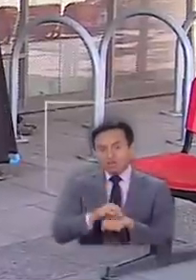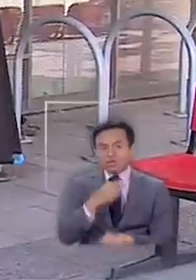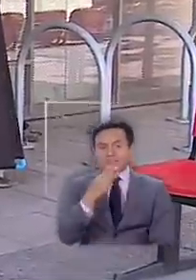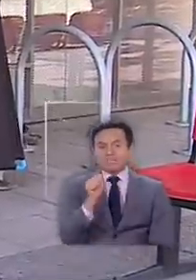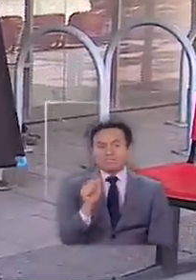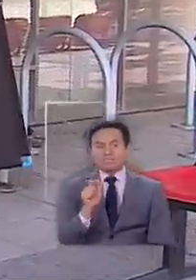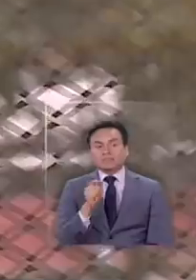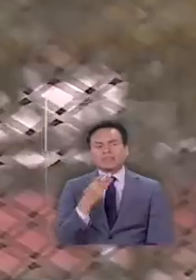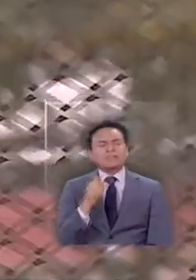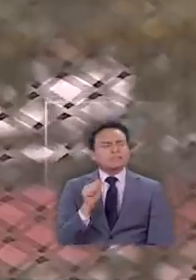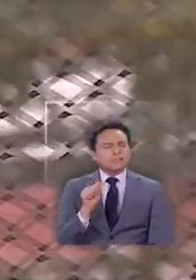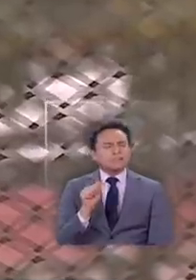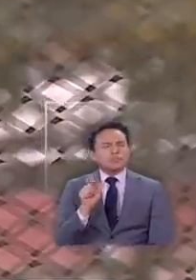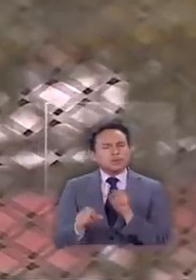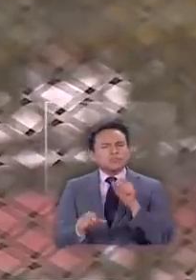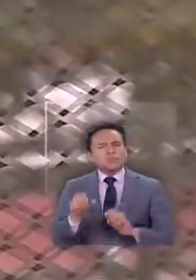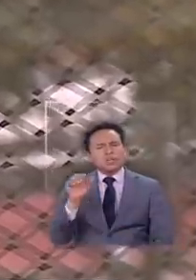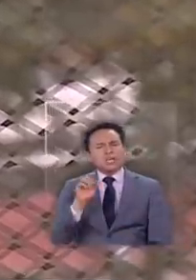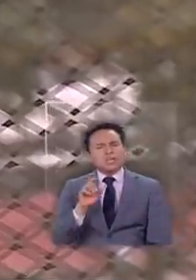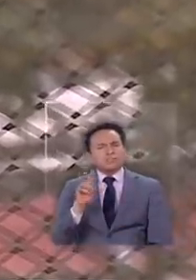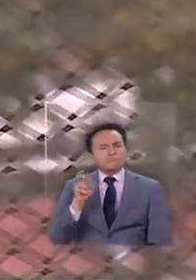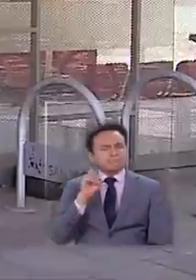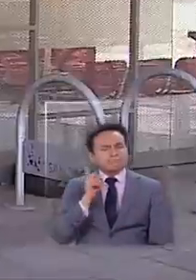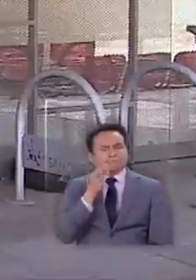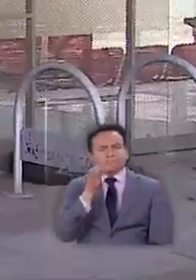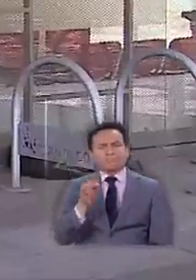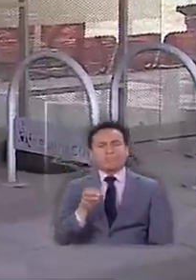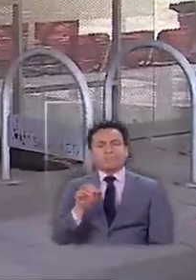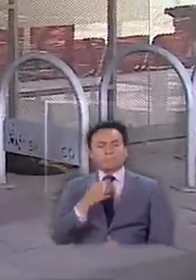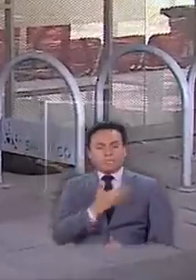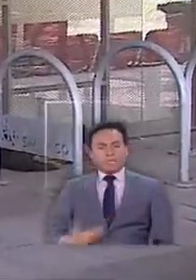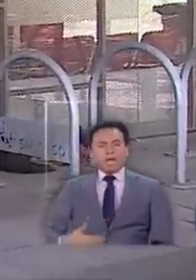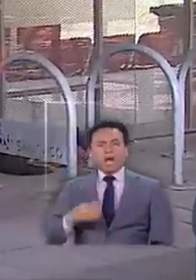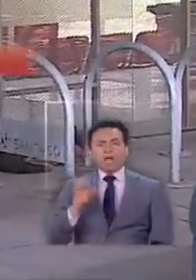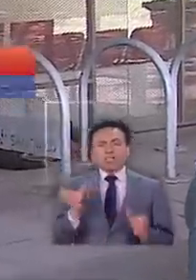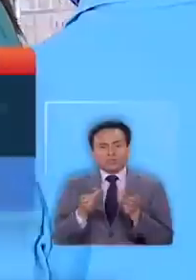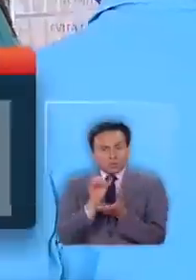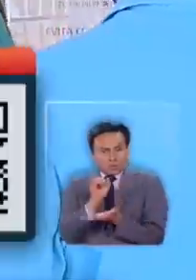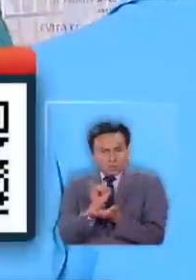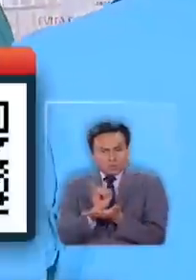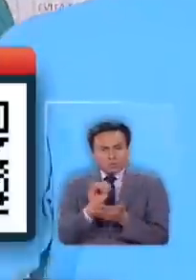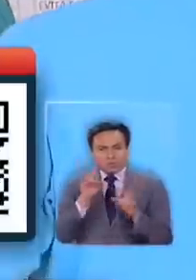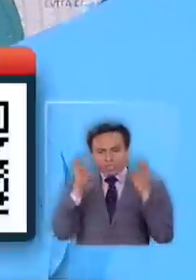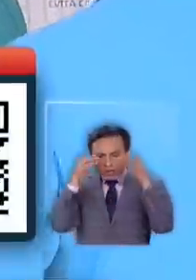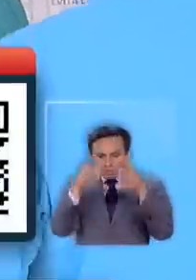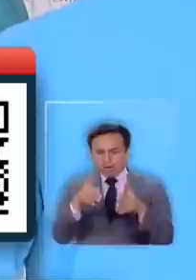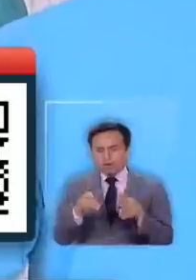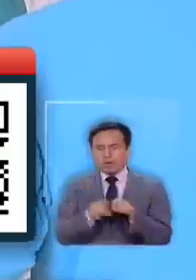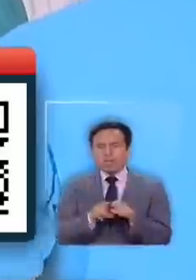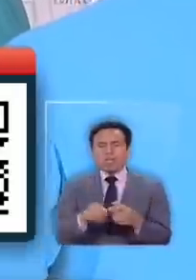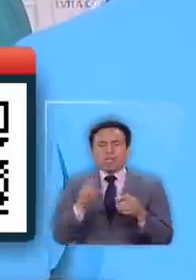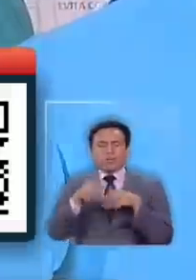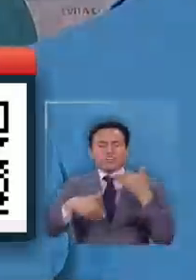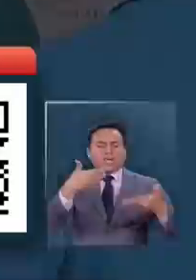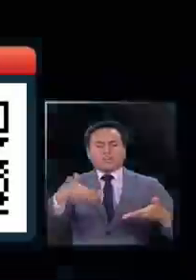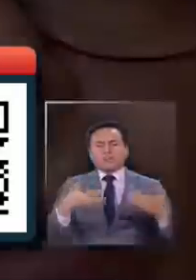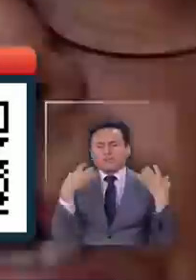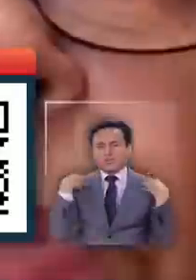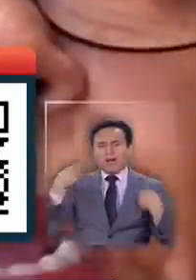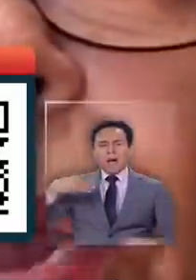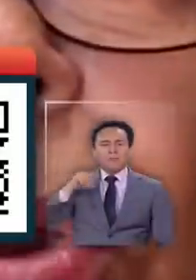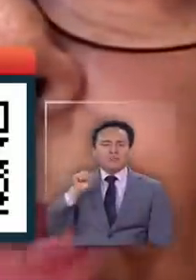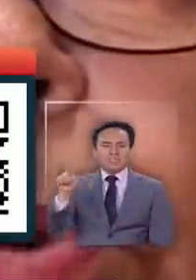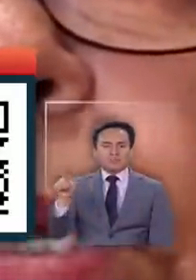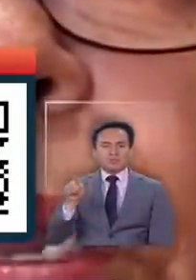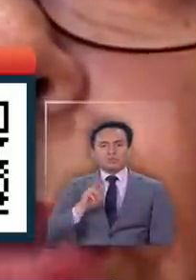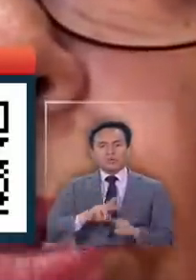funcionarios de este consultorio en cuarentena según la presidenta de la Confusam el contagio es en parte responsabilidad del municipio No